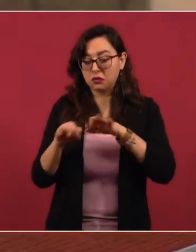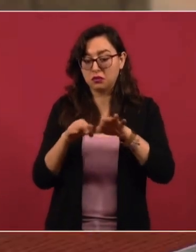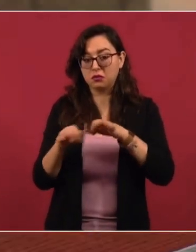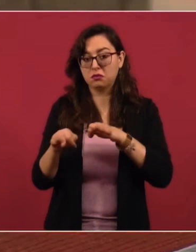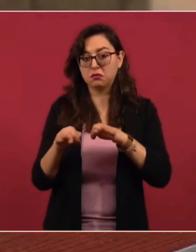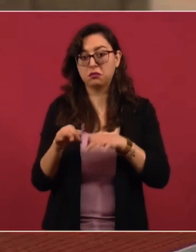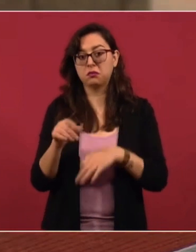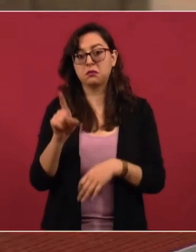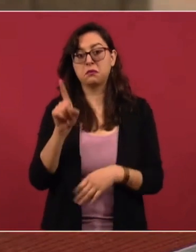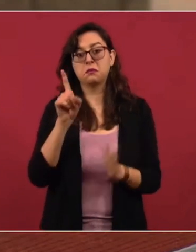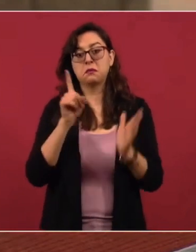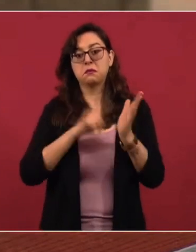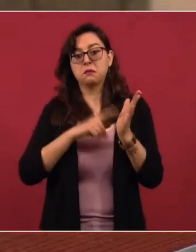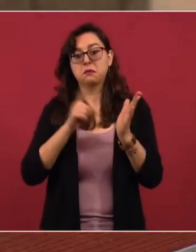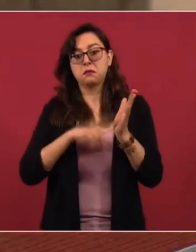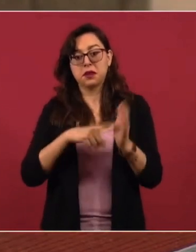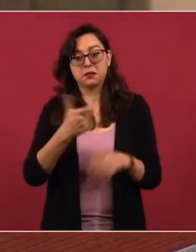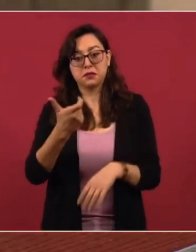creo que mil pesos.